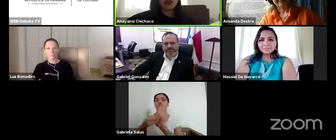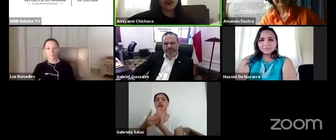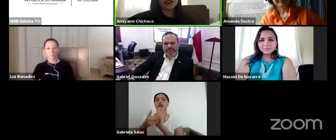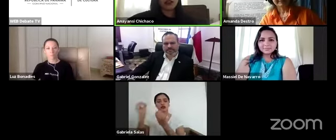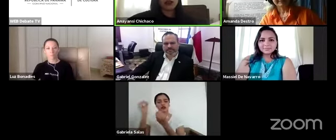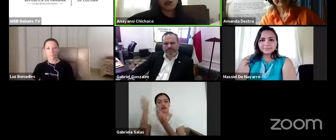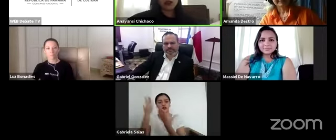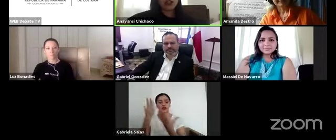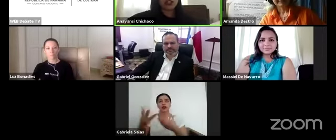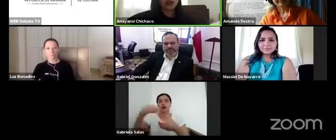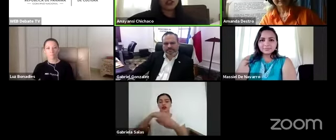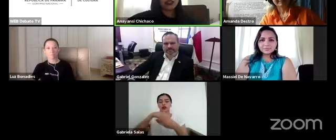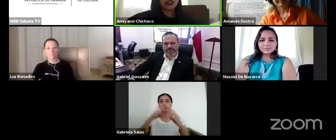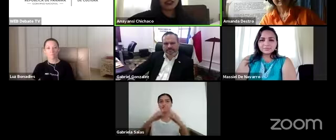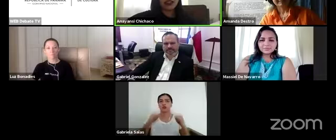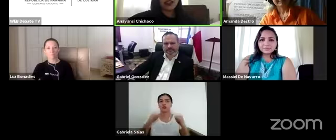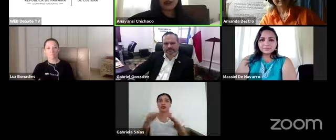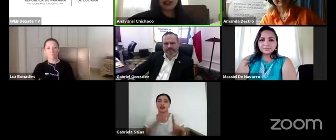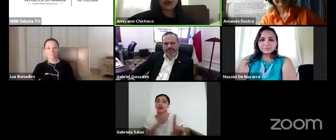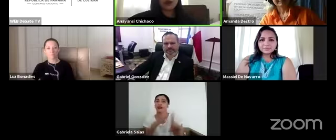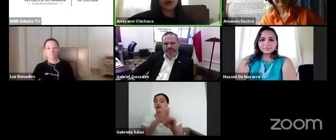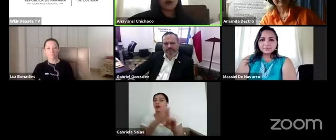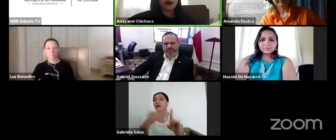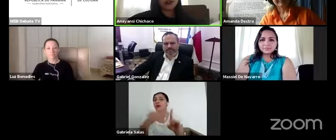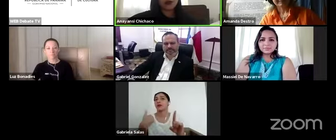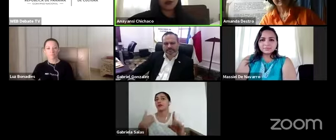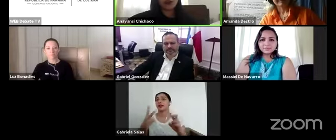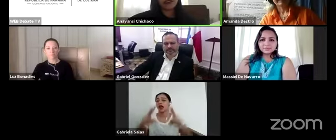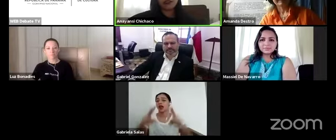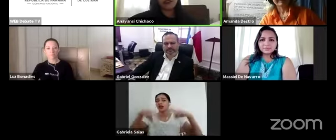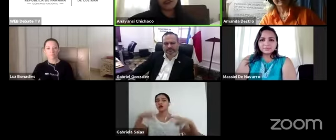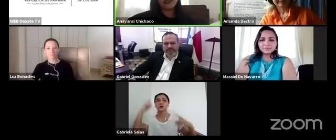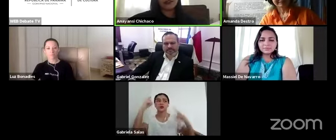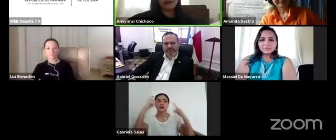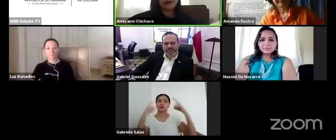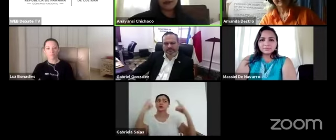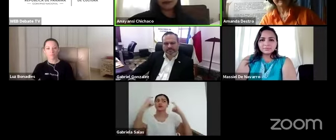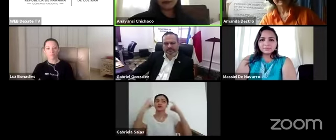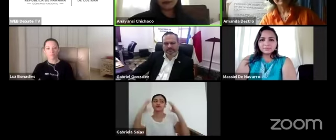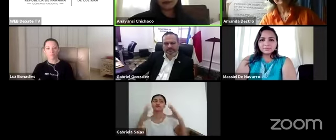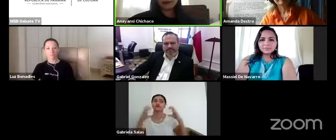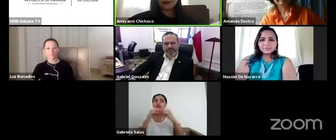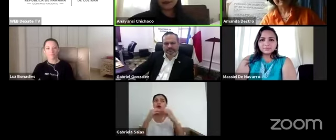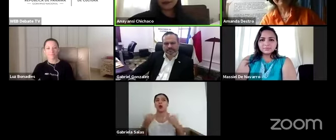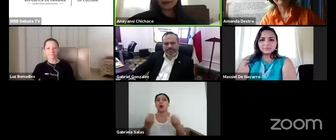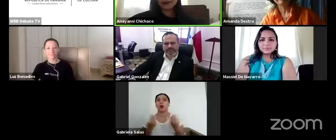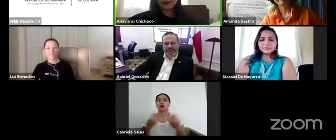creo que nos vamos a tocar o nos va a tocar a todos sentar a pensar un poco más una vez terminé esta pandemia